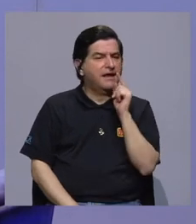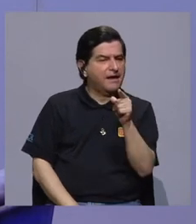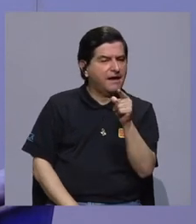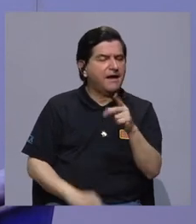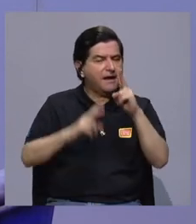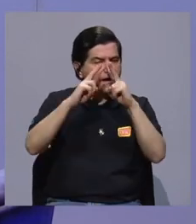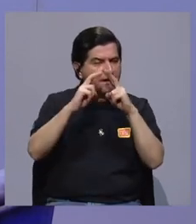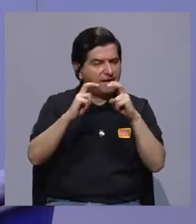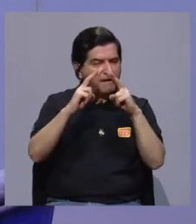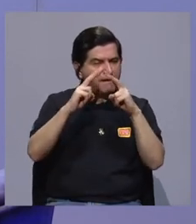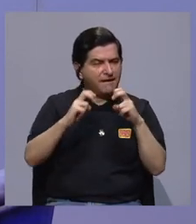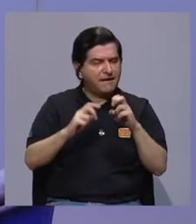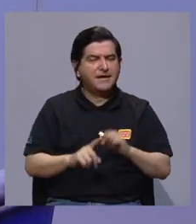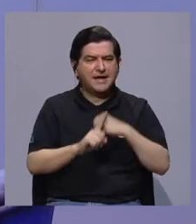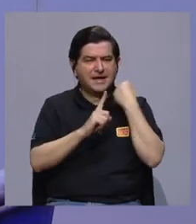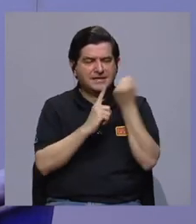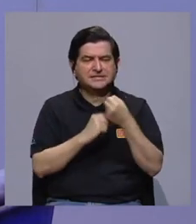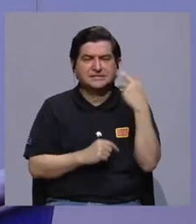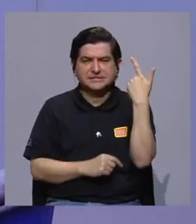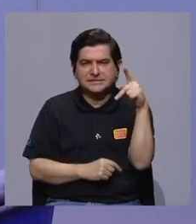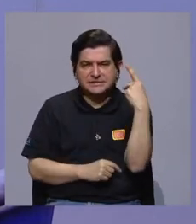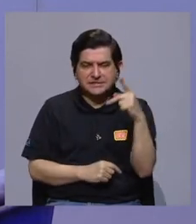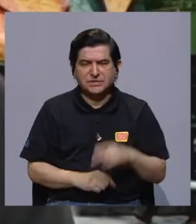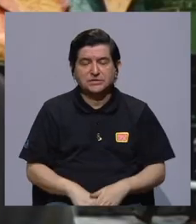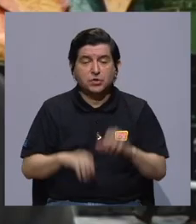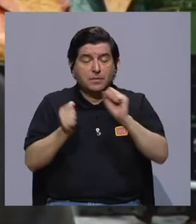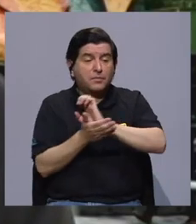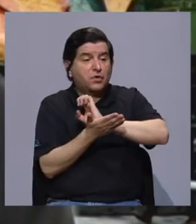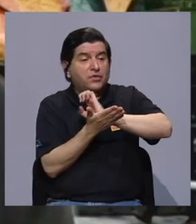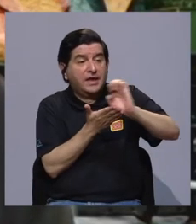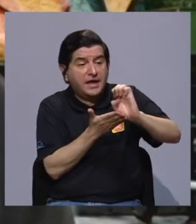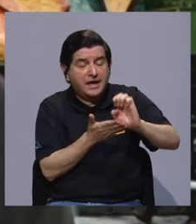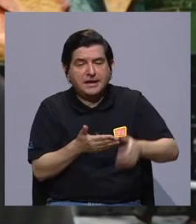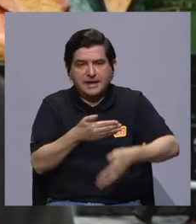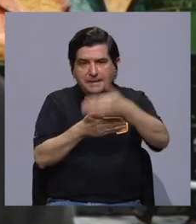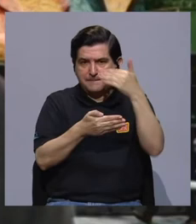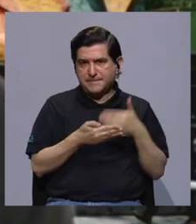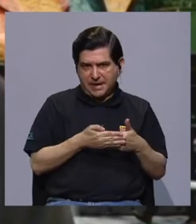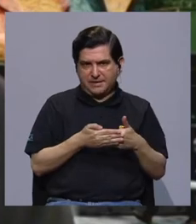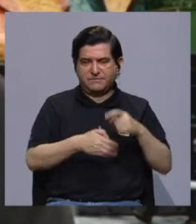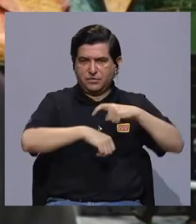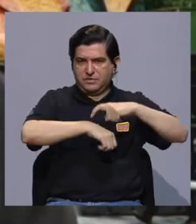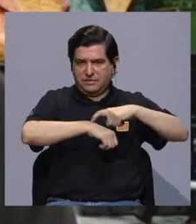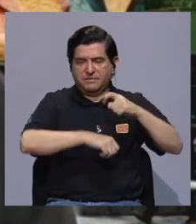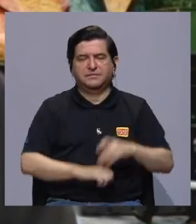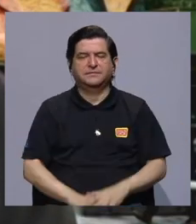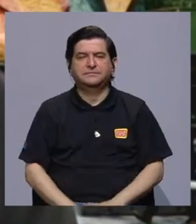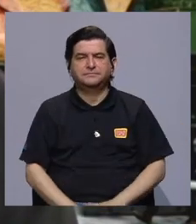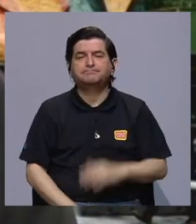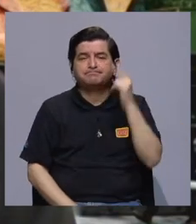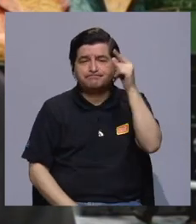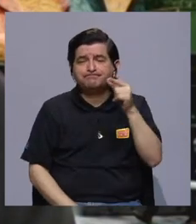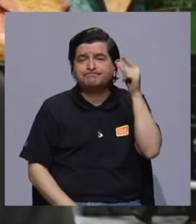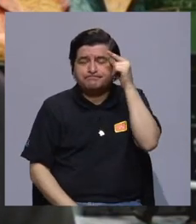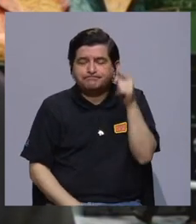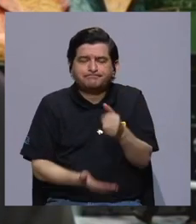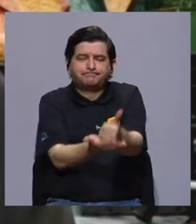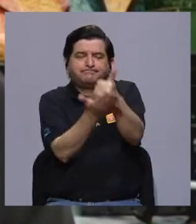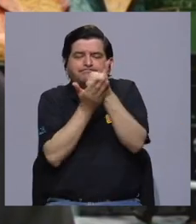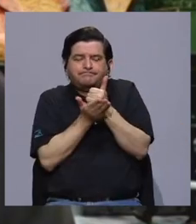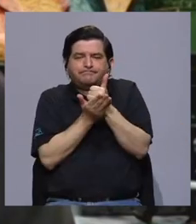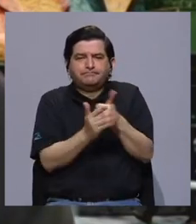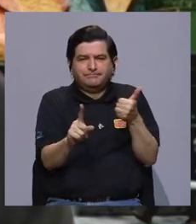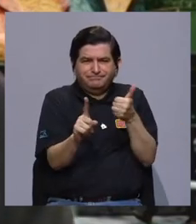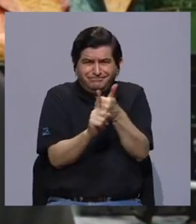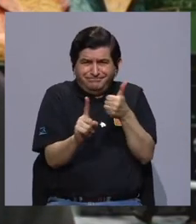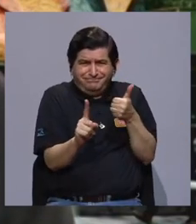generar un análisis de escenarios de riesgo para prevenir y para anticipar. Y evidentemente, pues, eso